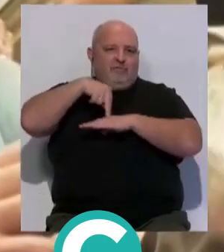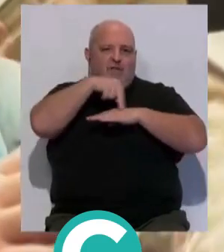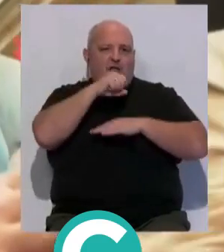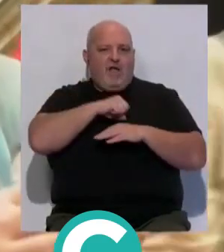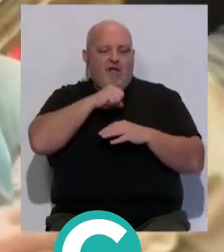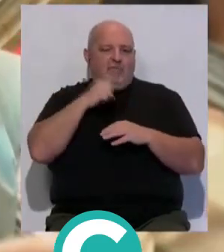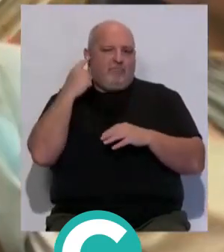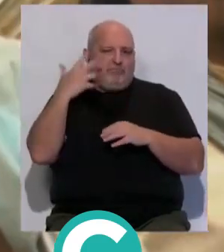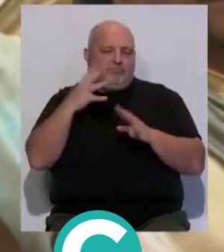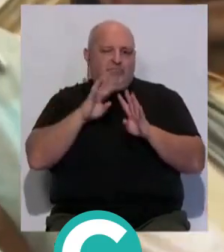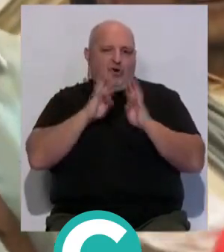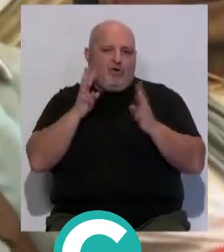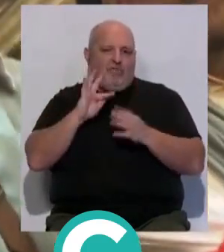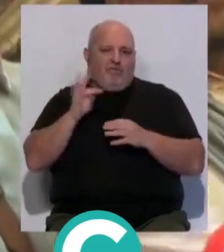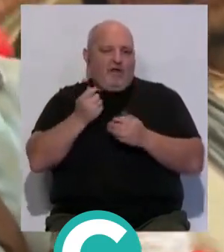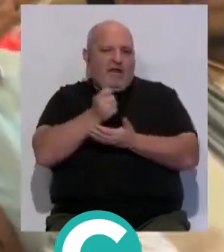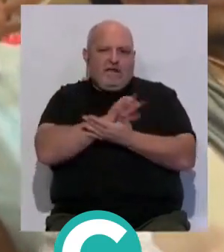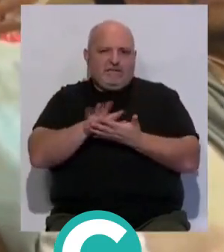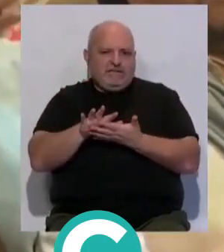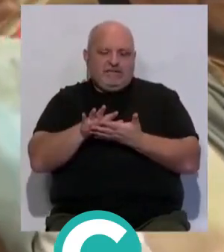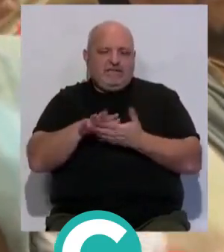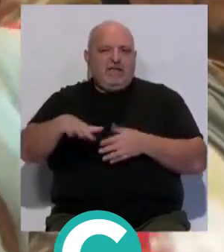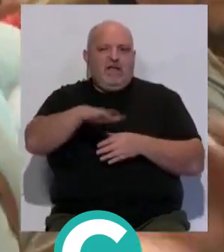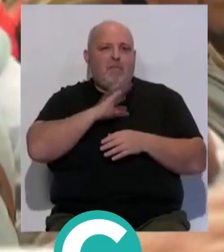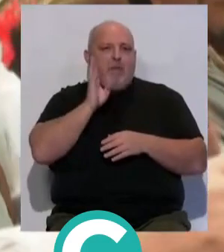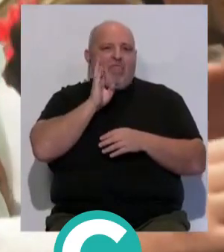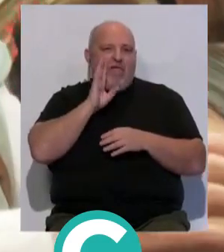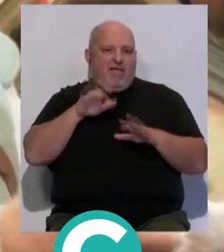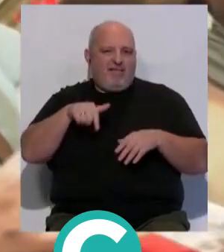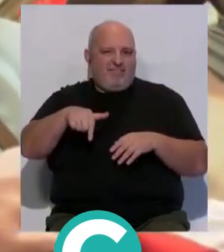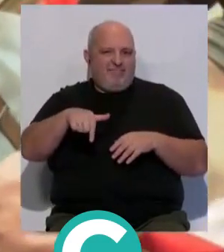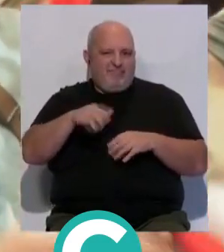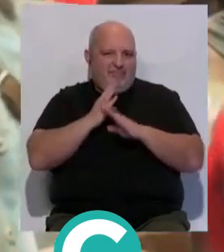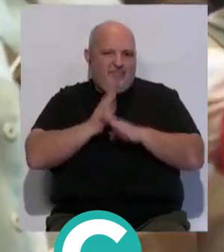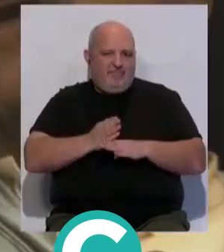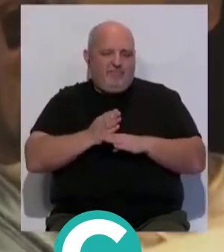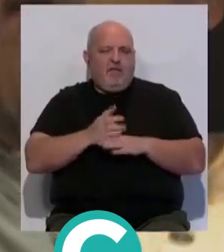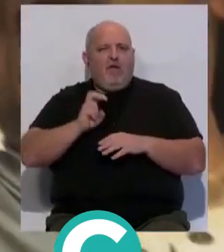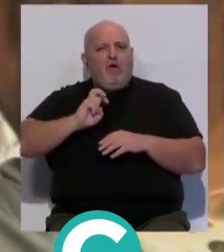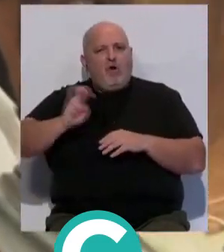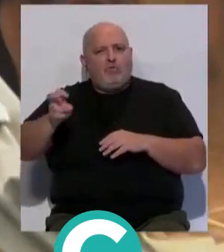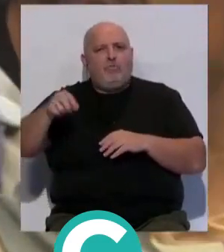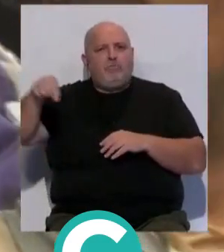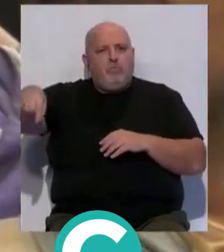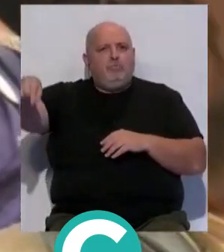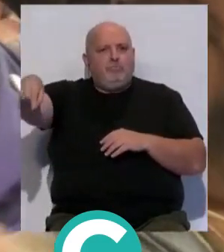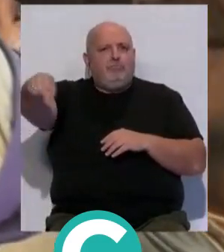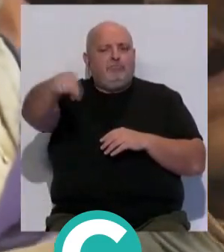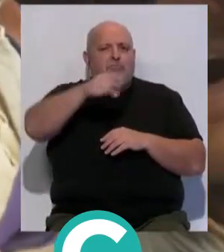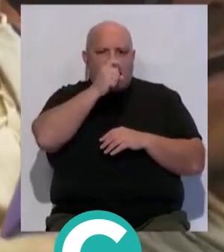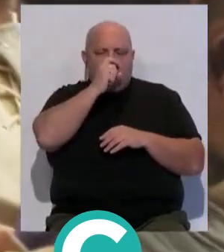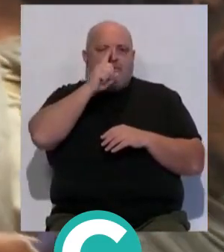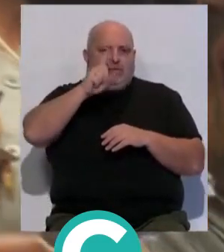interpretaron sus repertorios de manera gratuita en el mercado central. También otros desfilaron por diversos puntos del casco